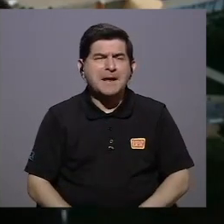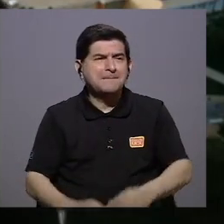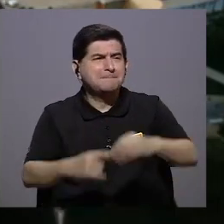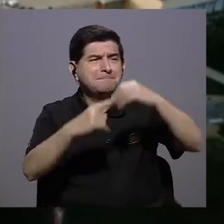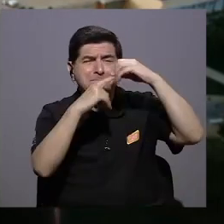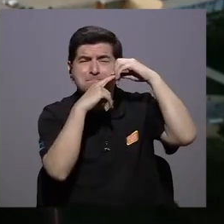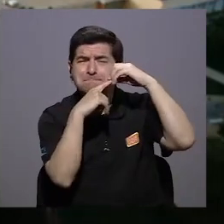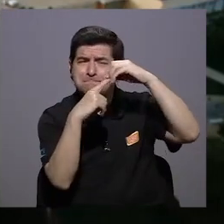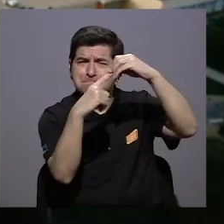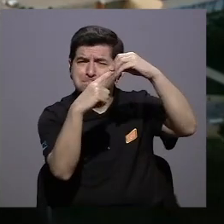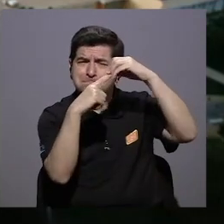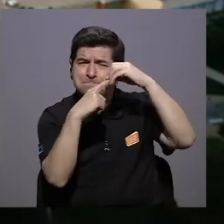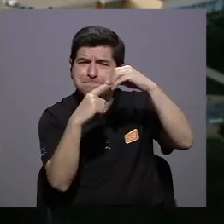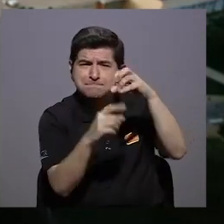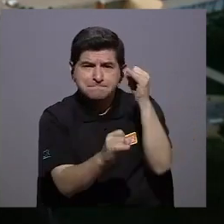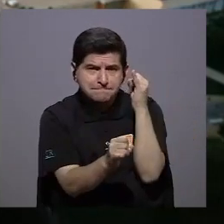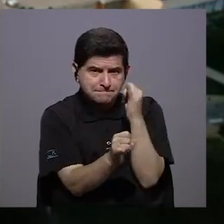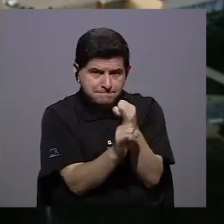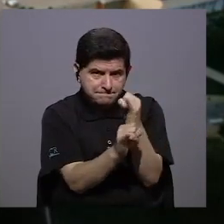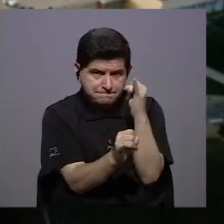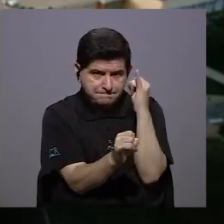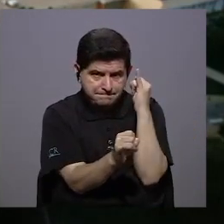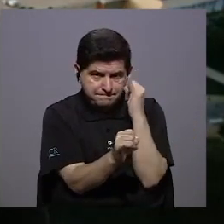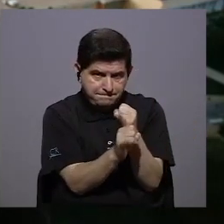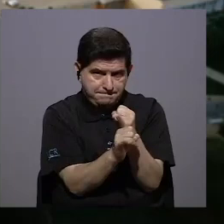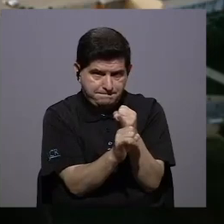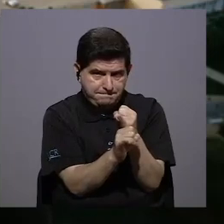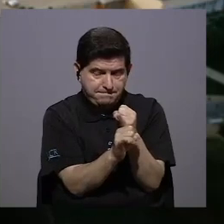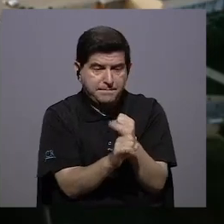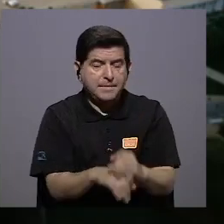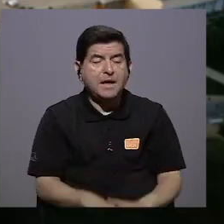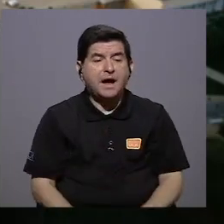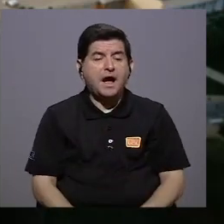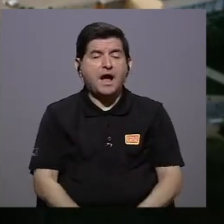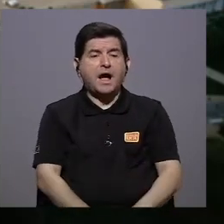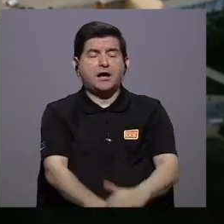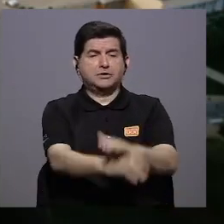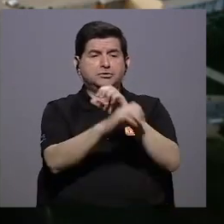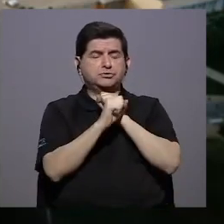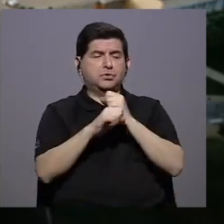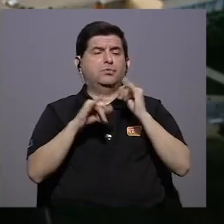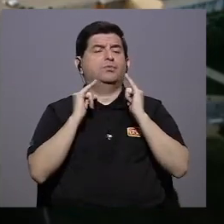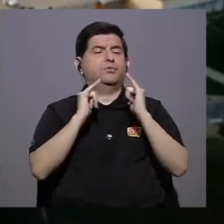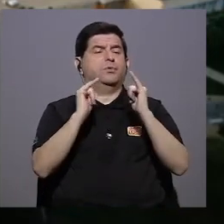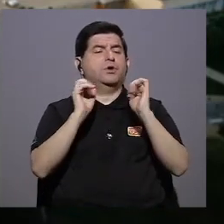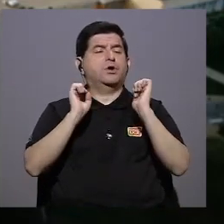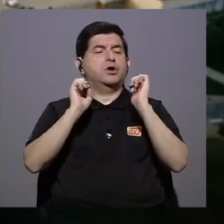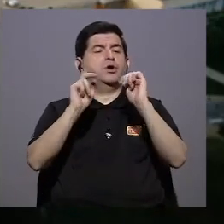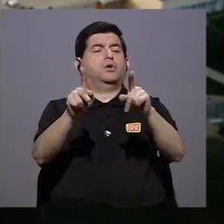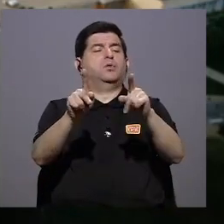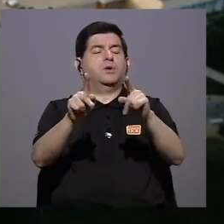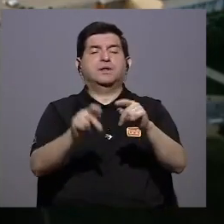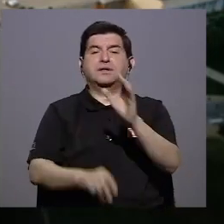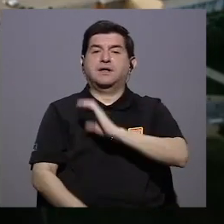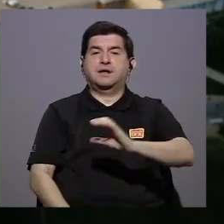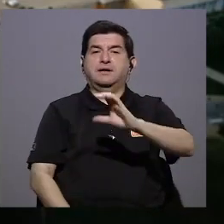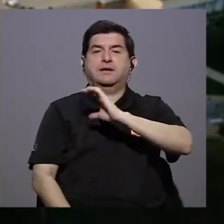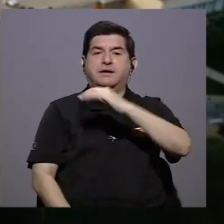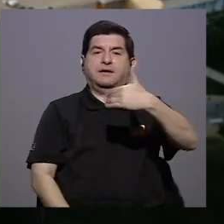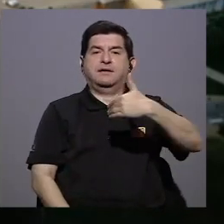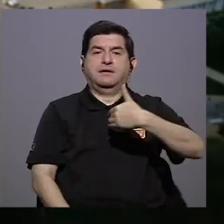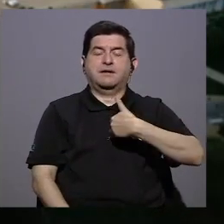la principal institución para asegurar la igualdad de oportunidades que es lo que